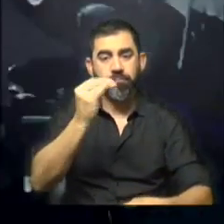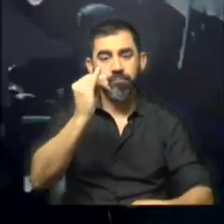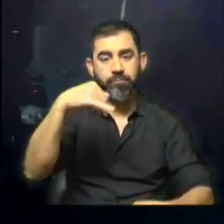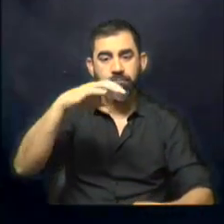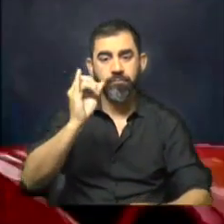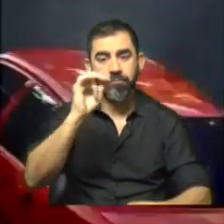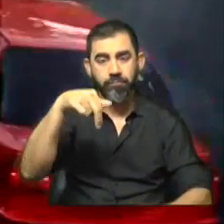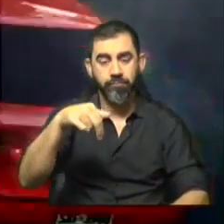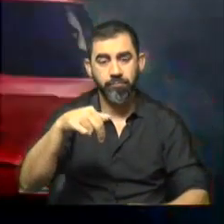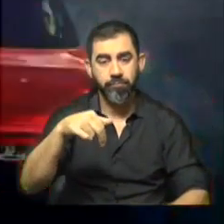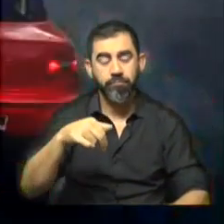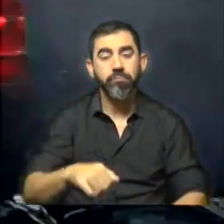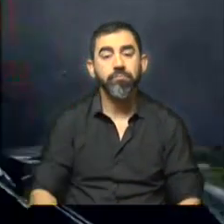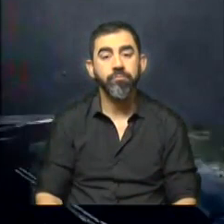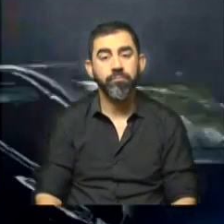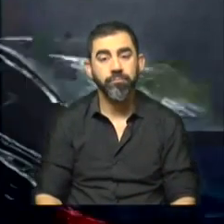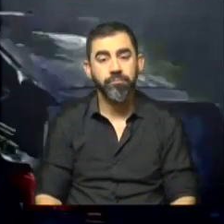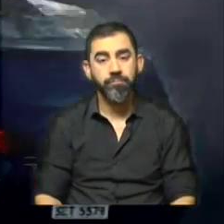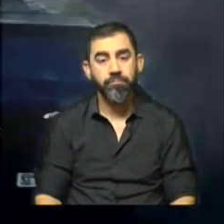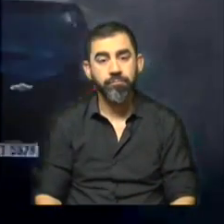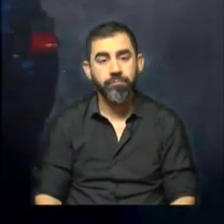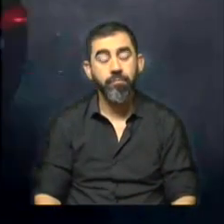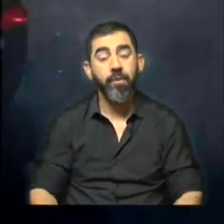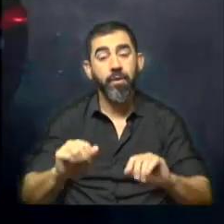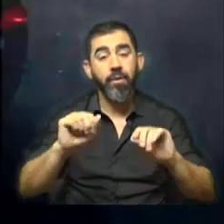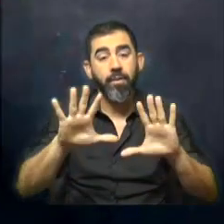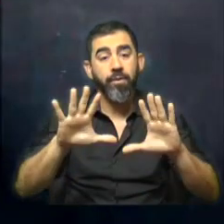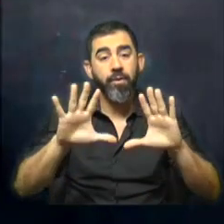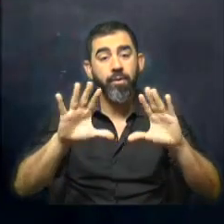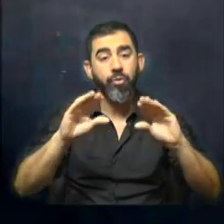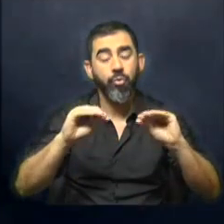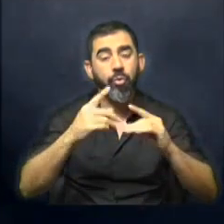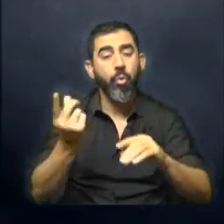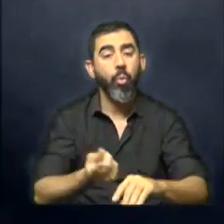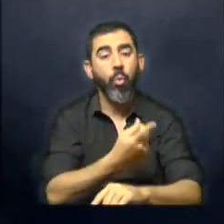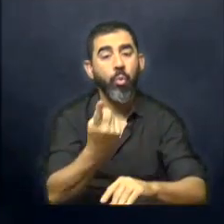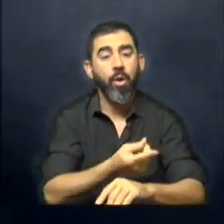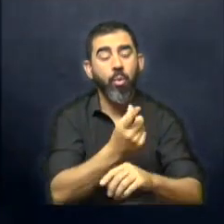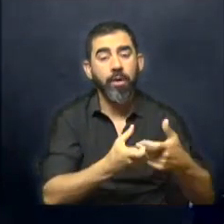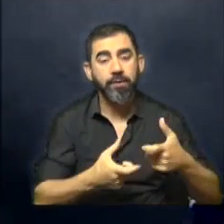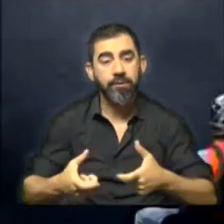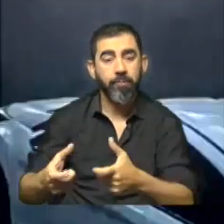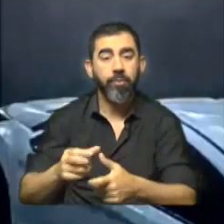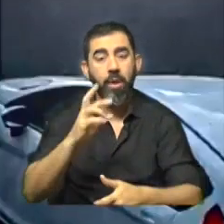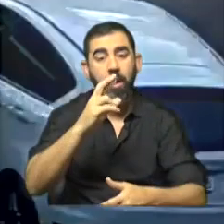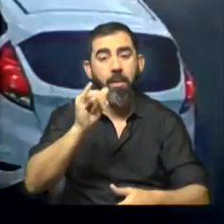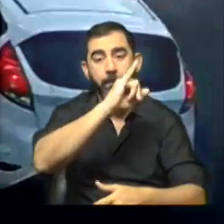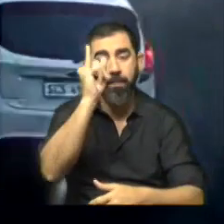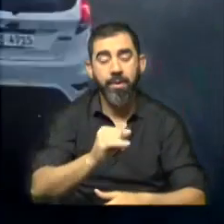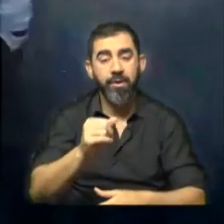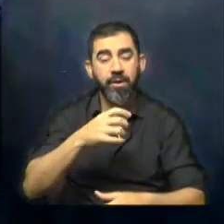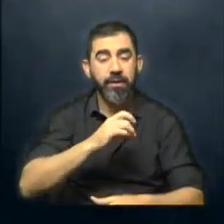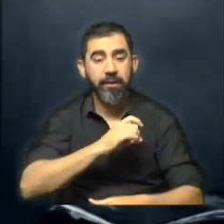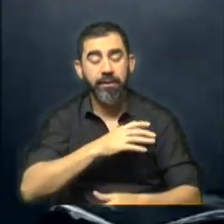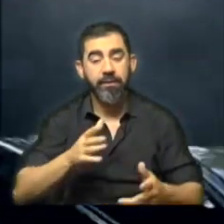Juan Pandian. Vamos a decir que en realidad va a ser a las 10 de la noche por una hora por tareas de saneamiento. Y Gonzalo Ramírez entre Santiago de Chile